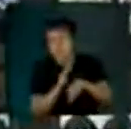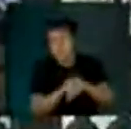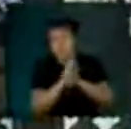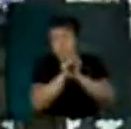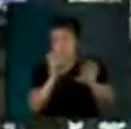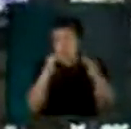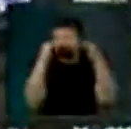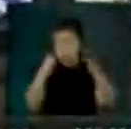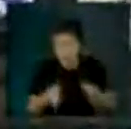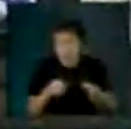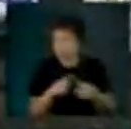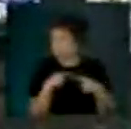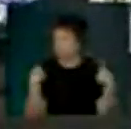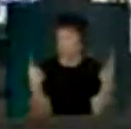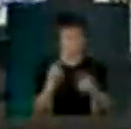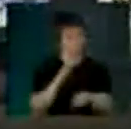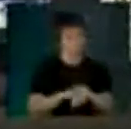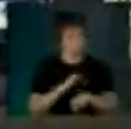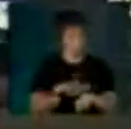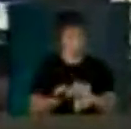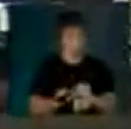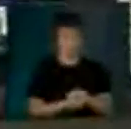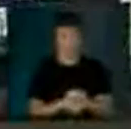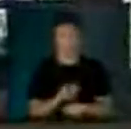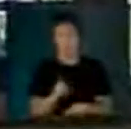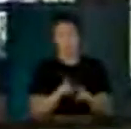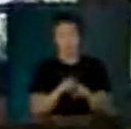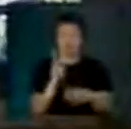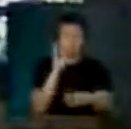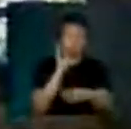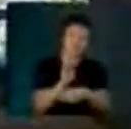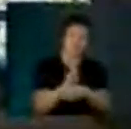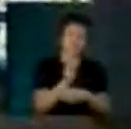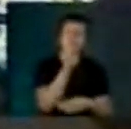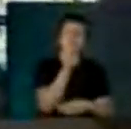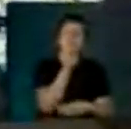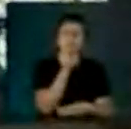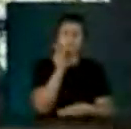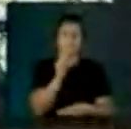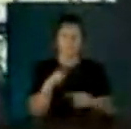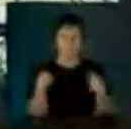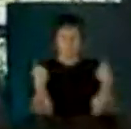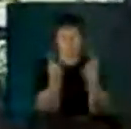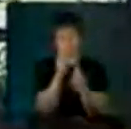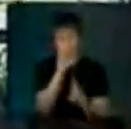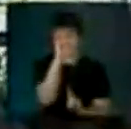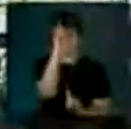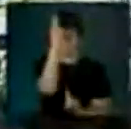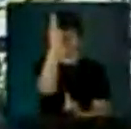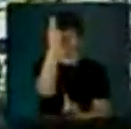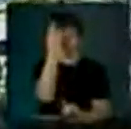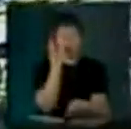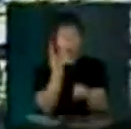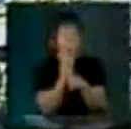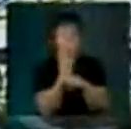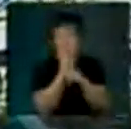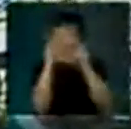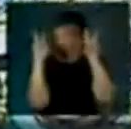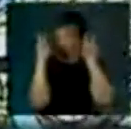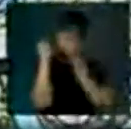La seguridad ciudadana es el último tema que estamos proponiendo abordar de inmediato